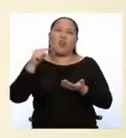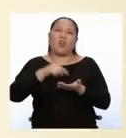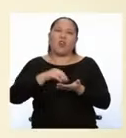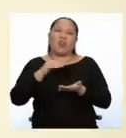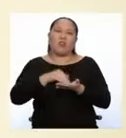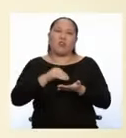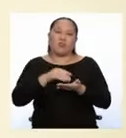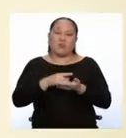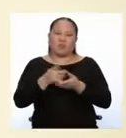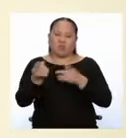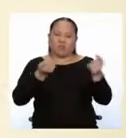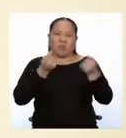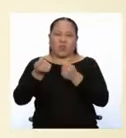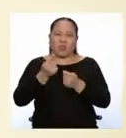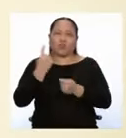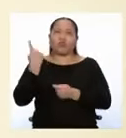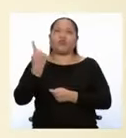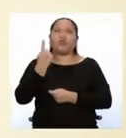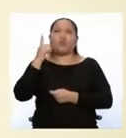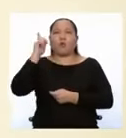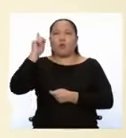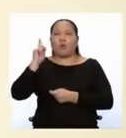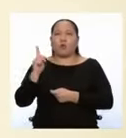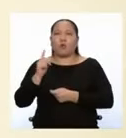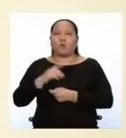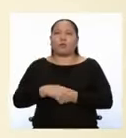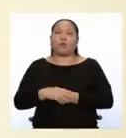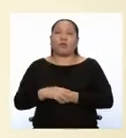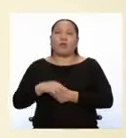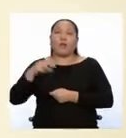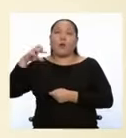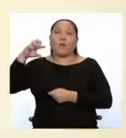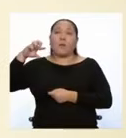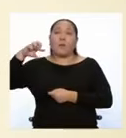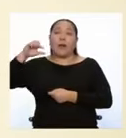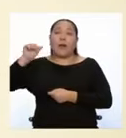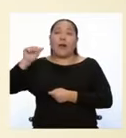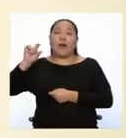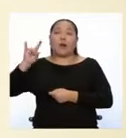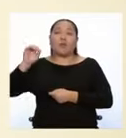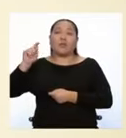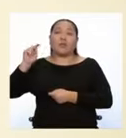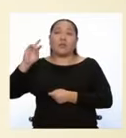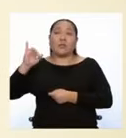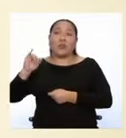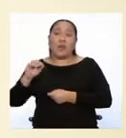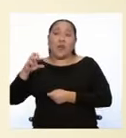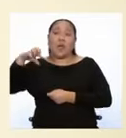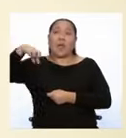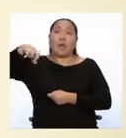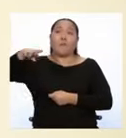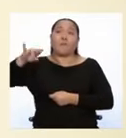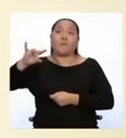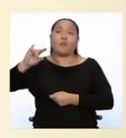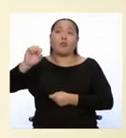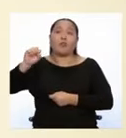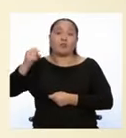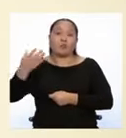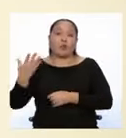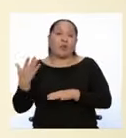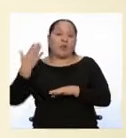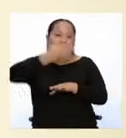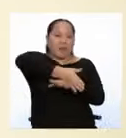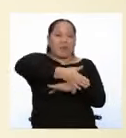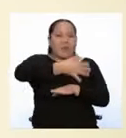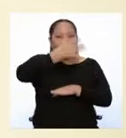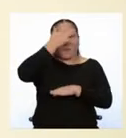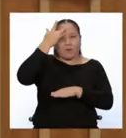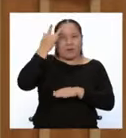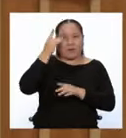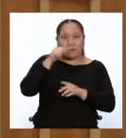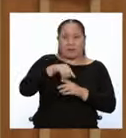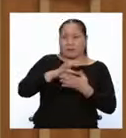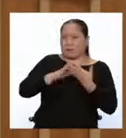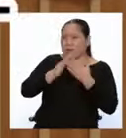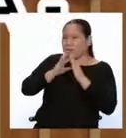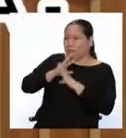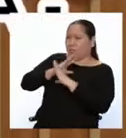año, Austria y Prusia aprovecharon la situación e invadieron Francia, pero el pueblo los enfrentó sin mucho éxito.